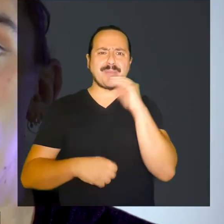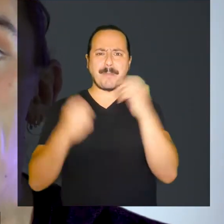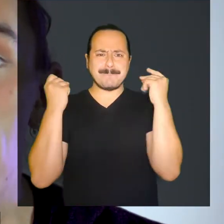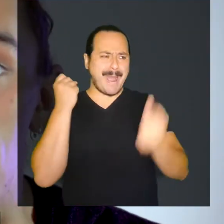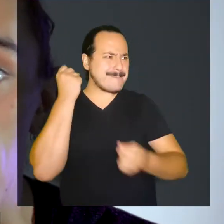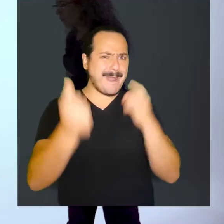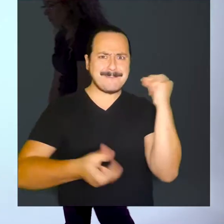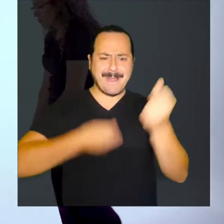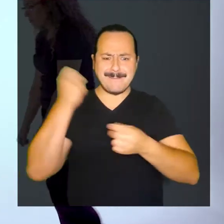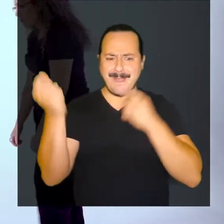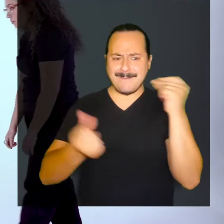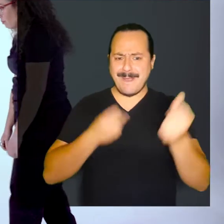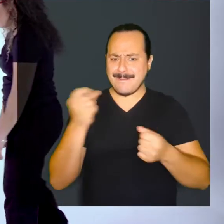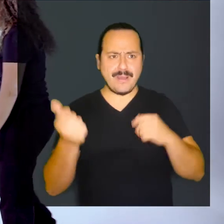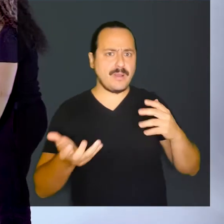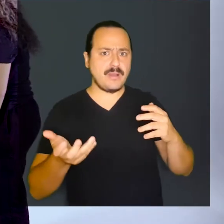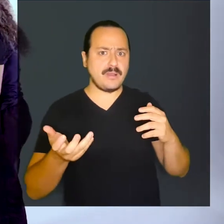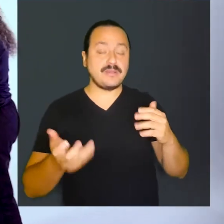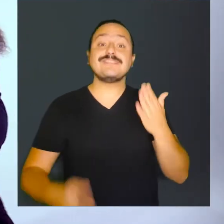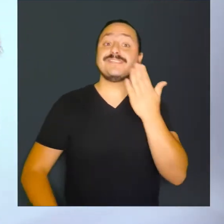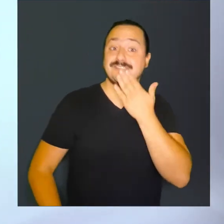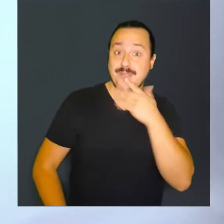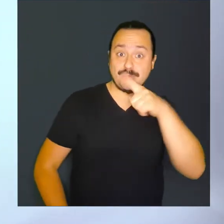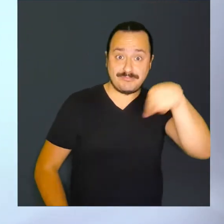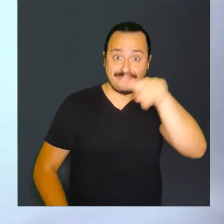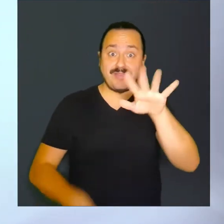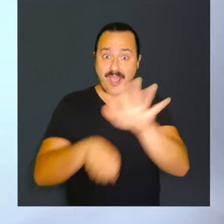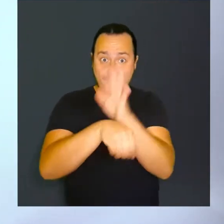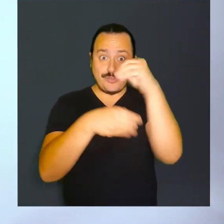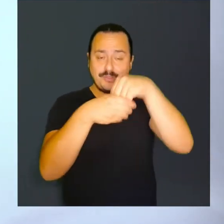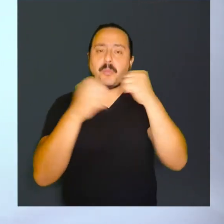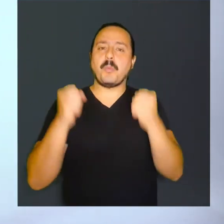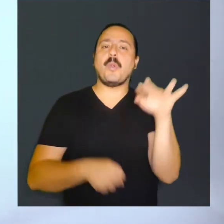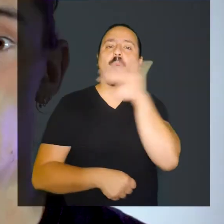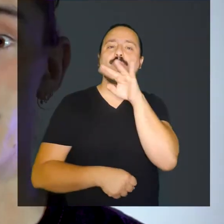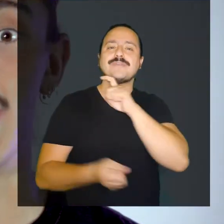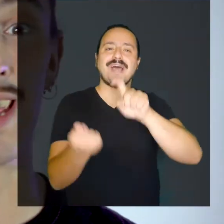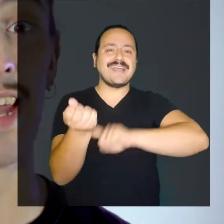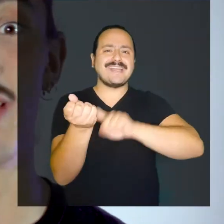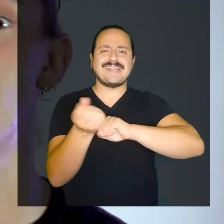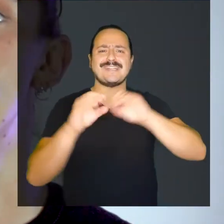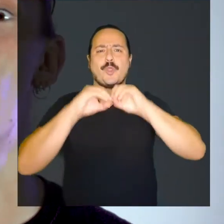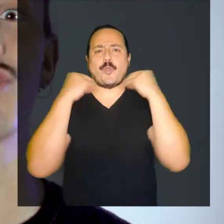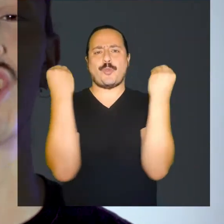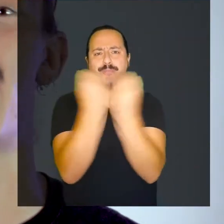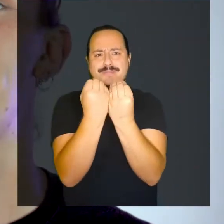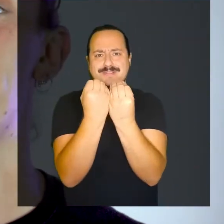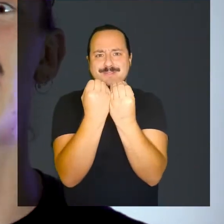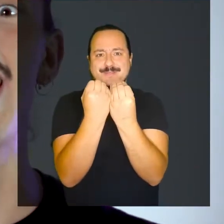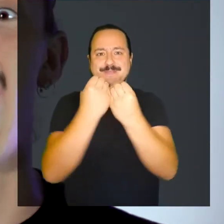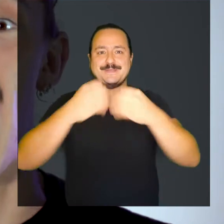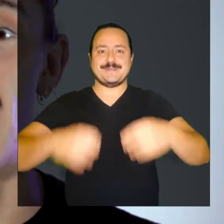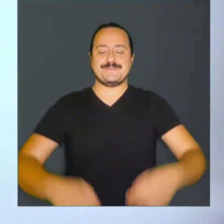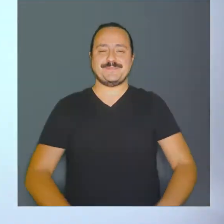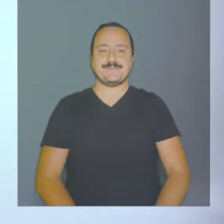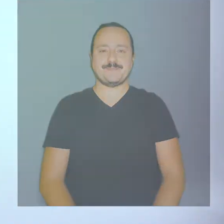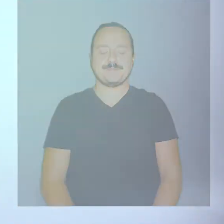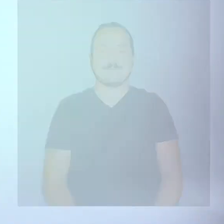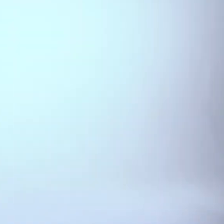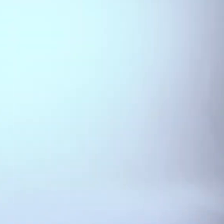muy baja O si tiene mucha energía